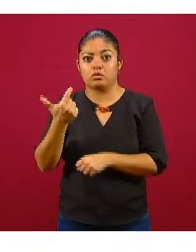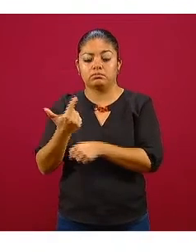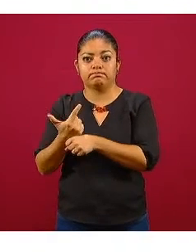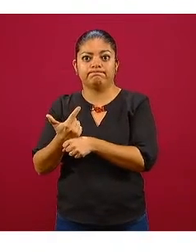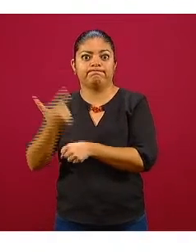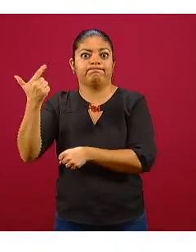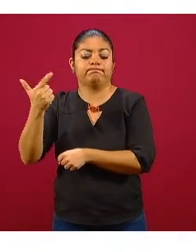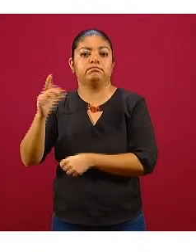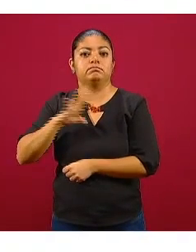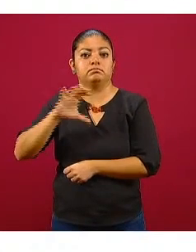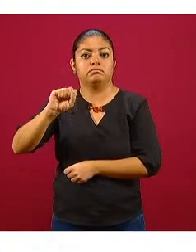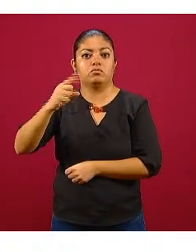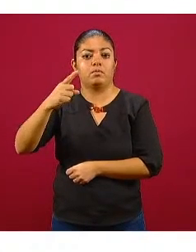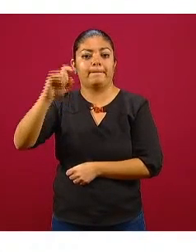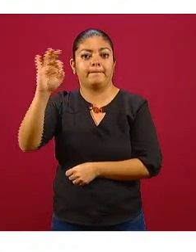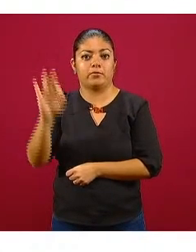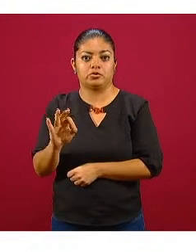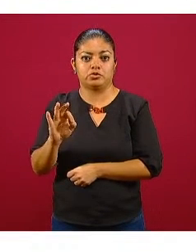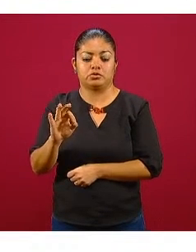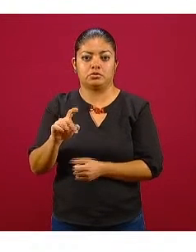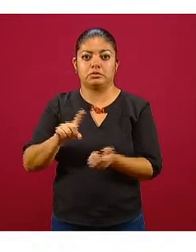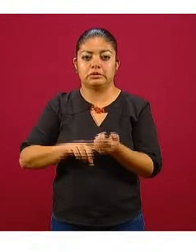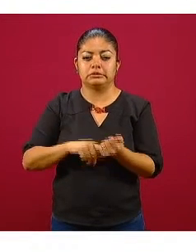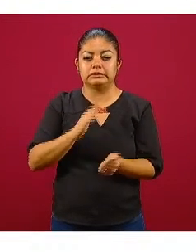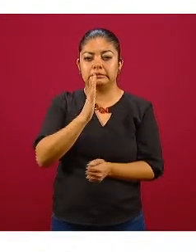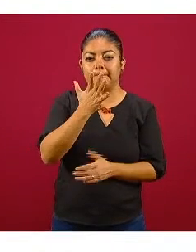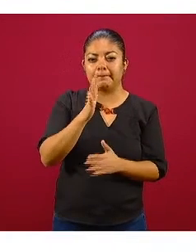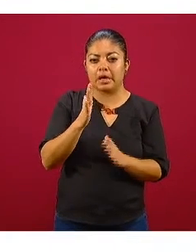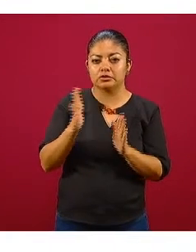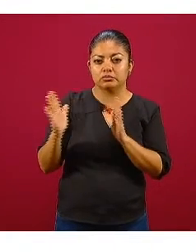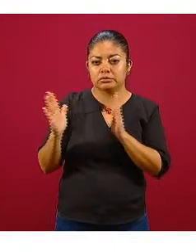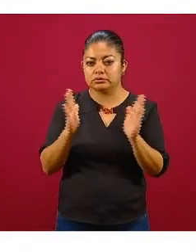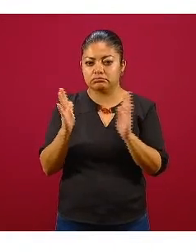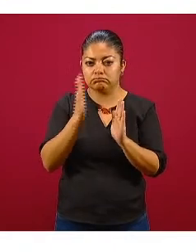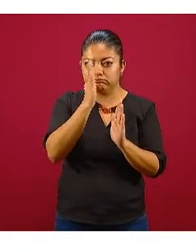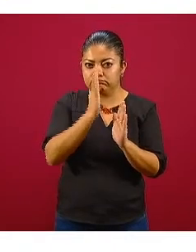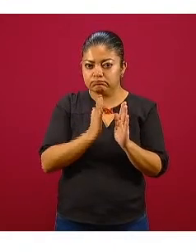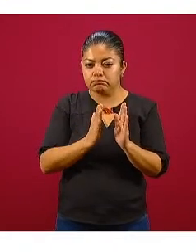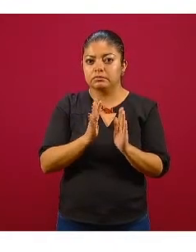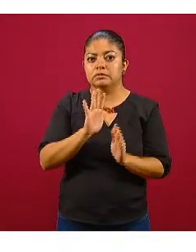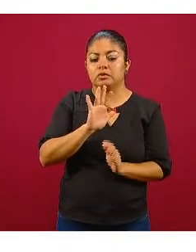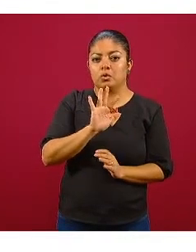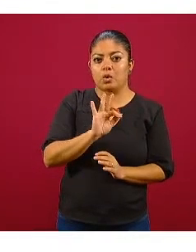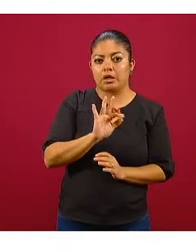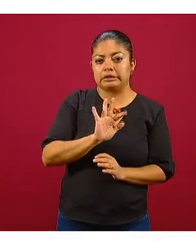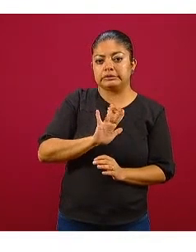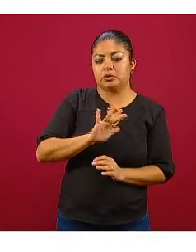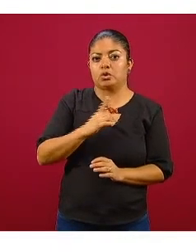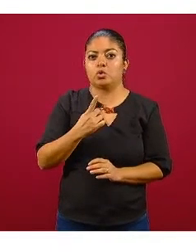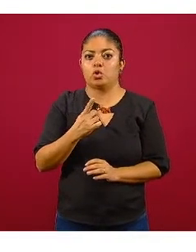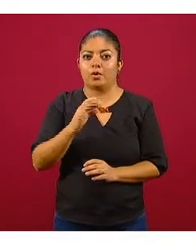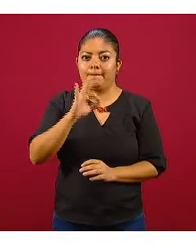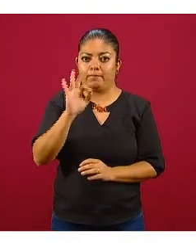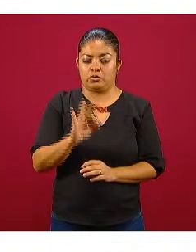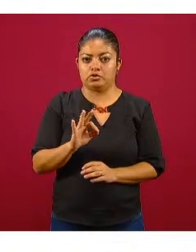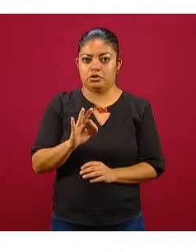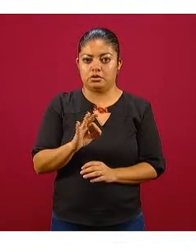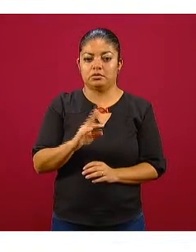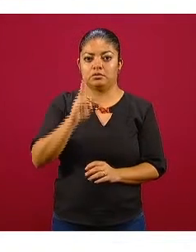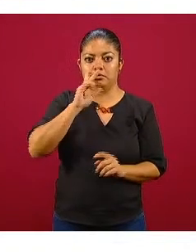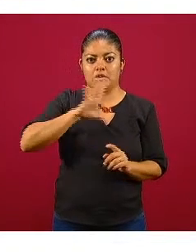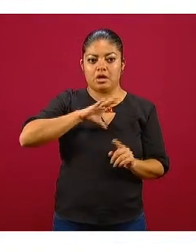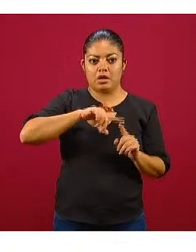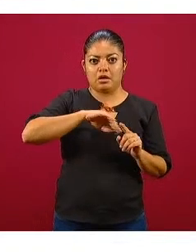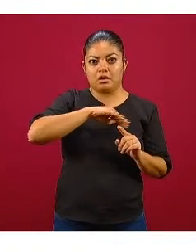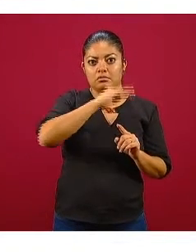61%, y los puntos intermedios de 41% y 51%. En las curvas, lo que presentamos es,